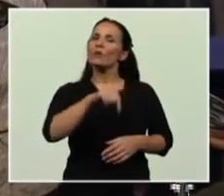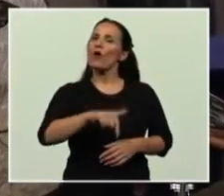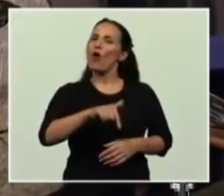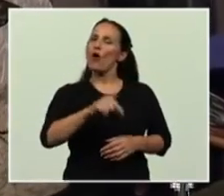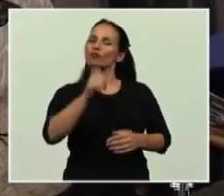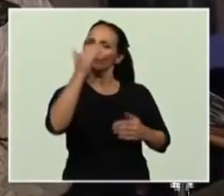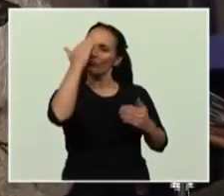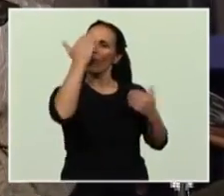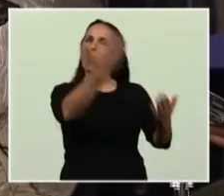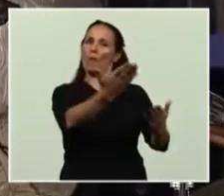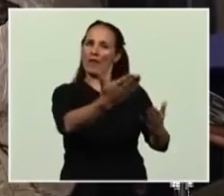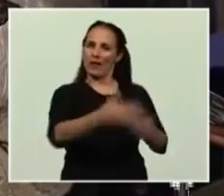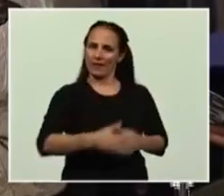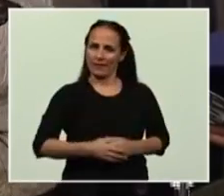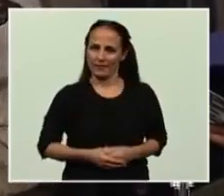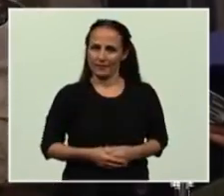un justo homenaje,